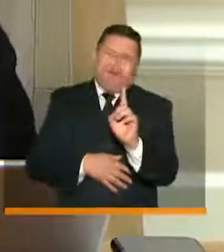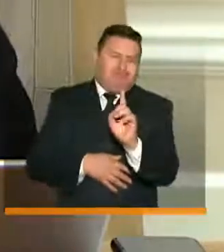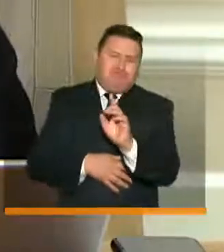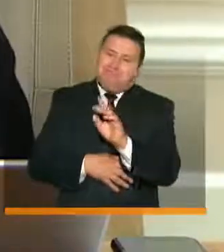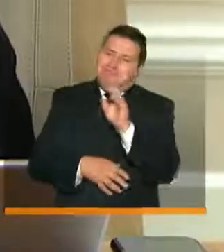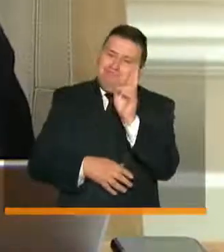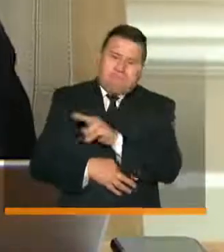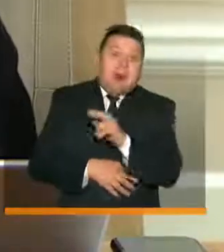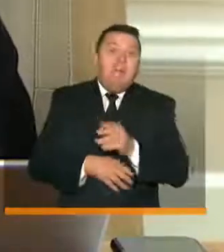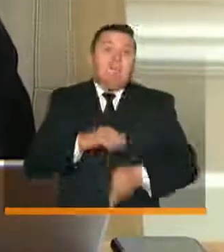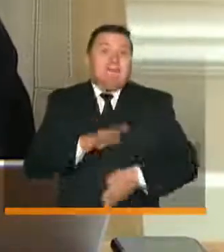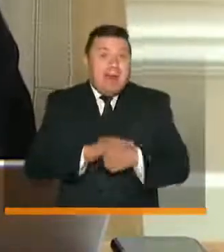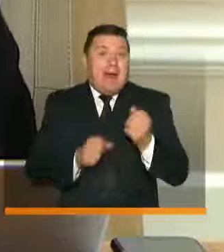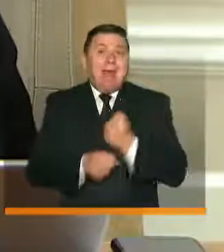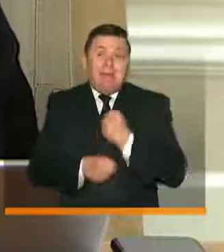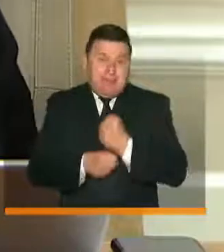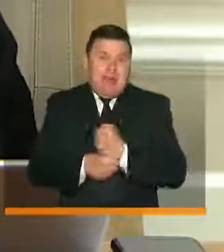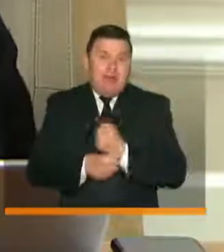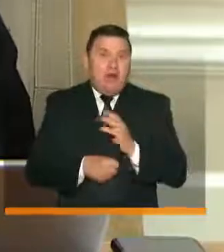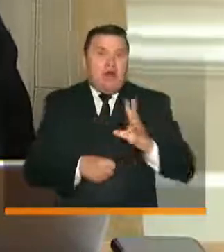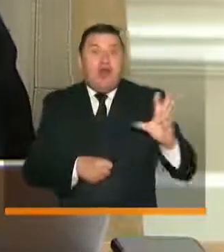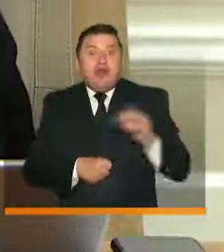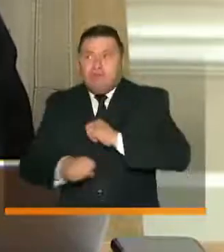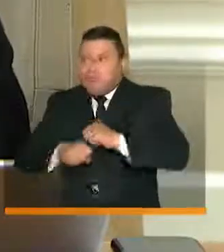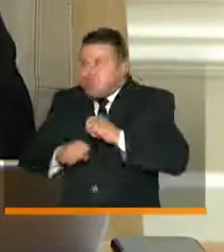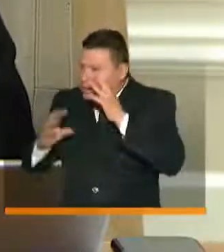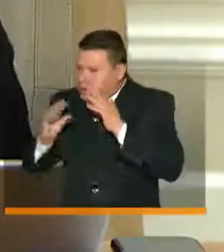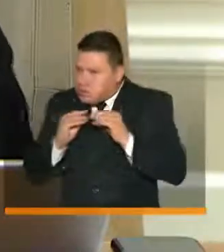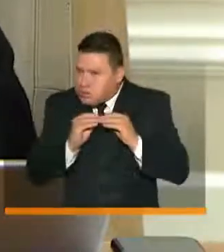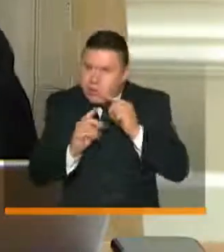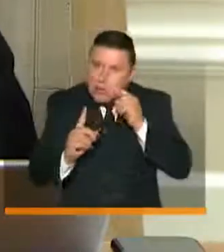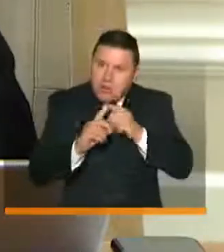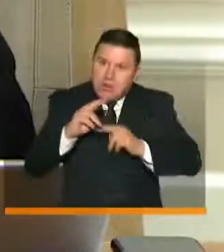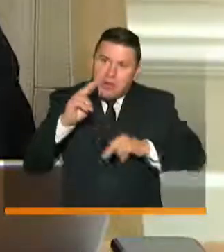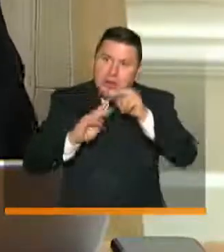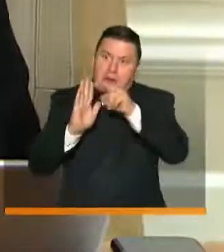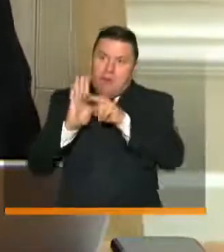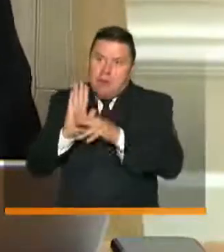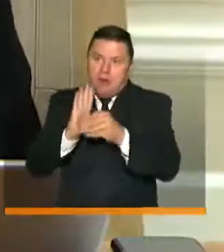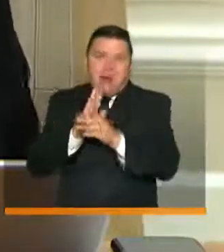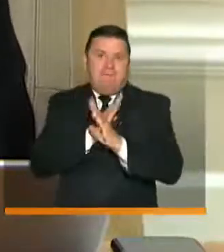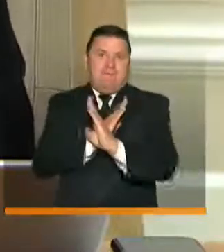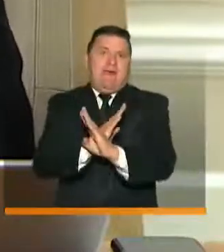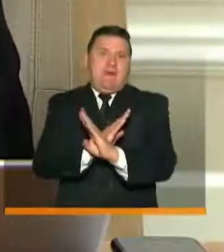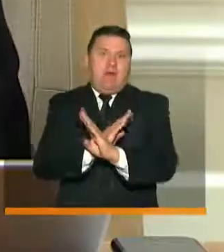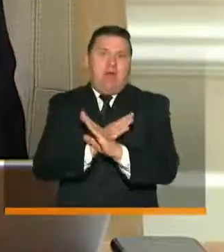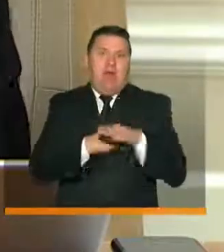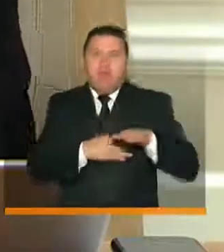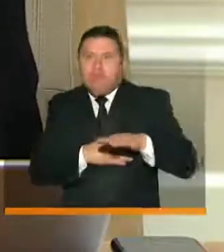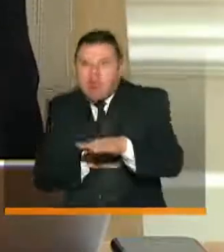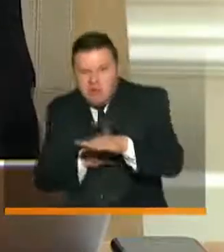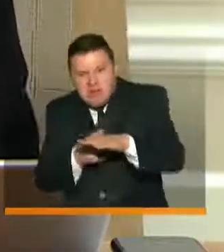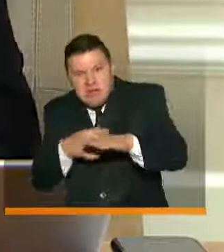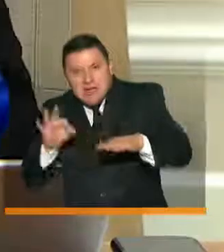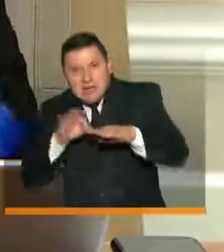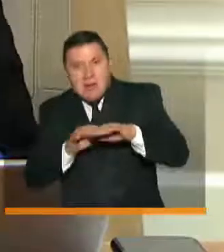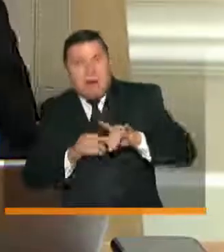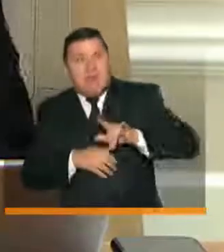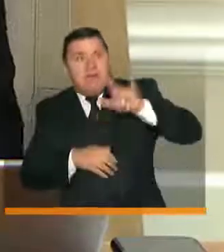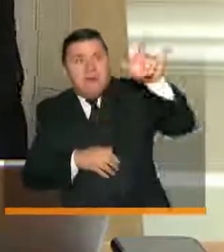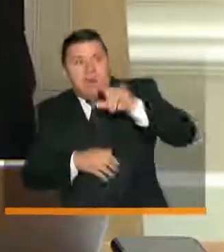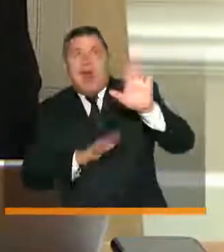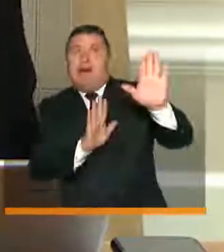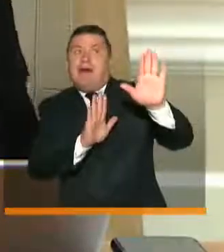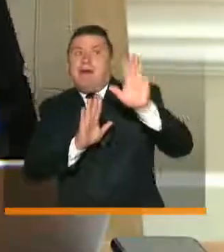Seguimos trabajando de la mano de todos los actores para construir esos protocolos de bioseguridad de operación, tanto de las aerolíneas